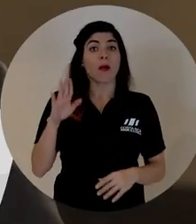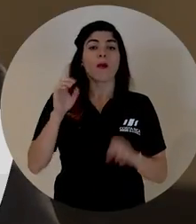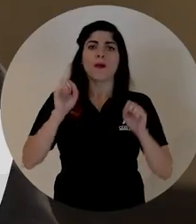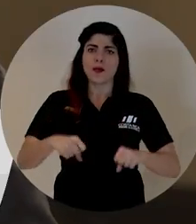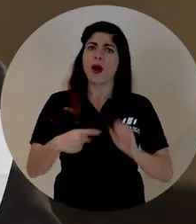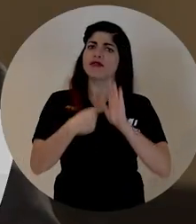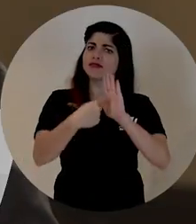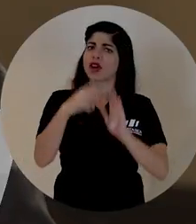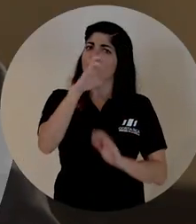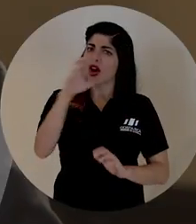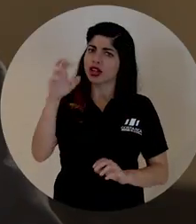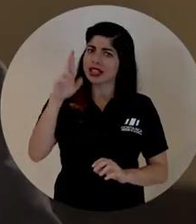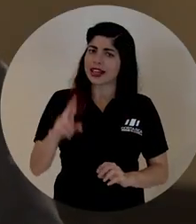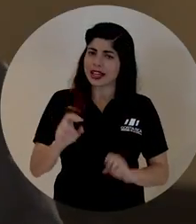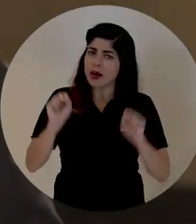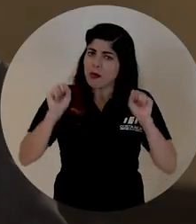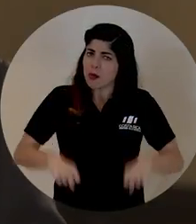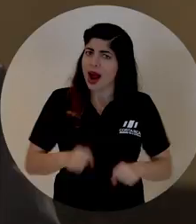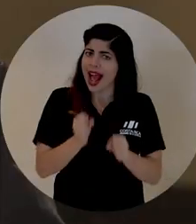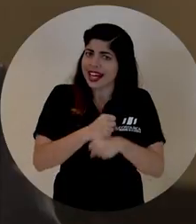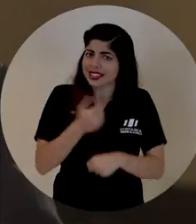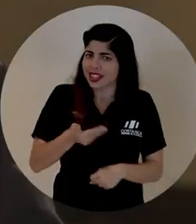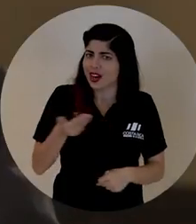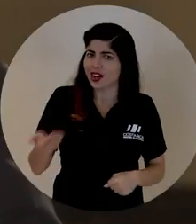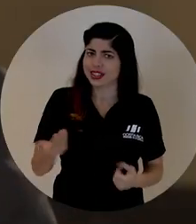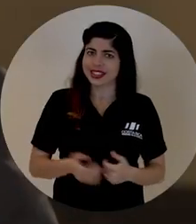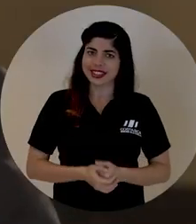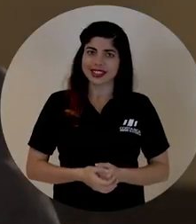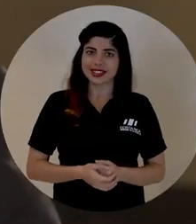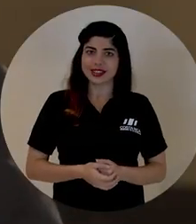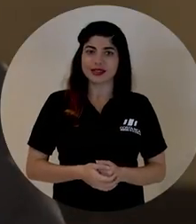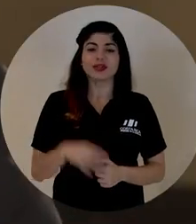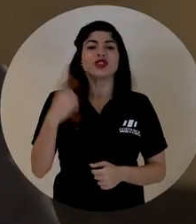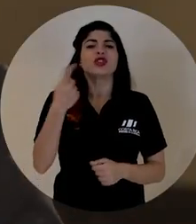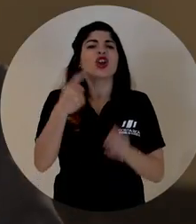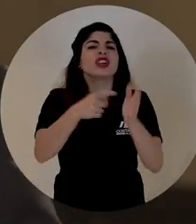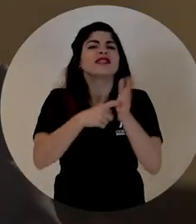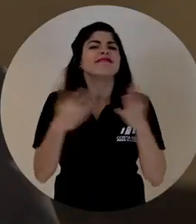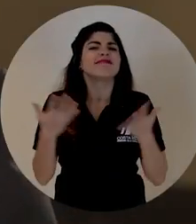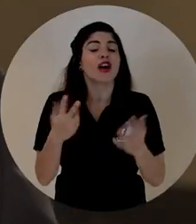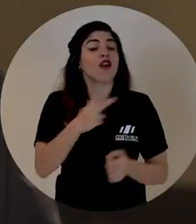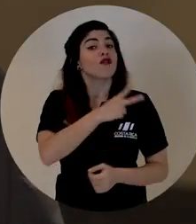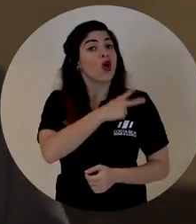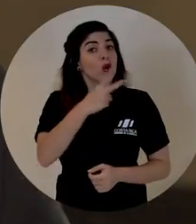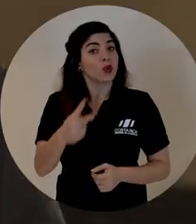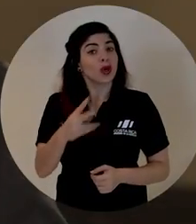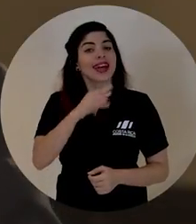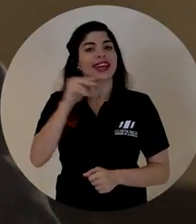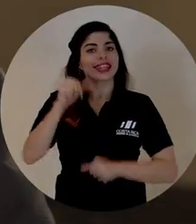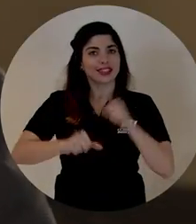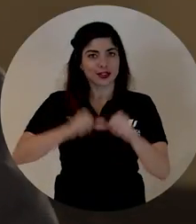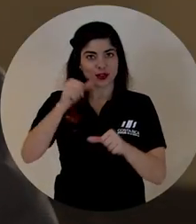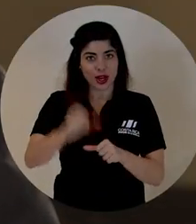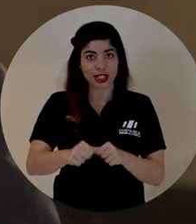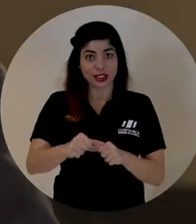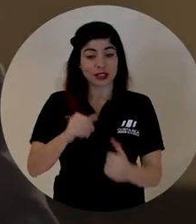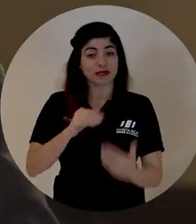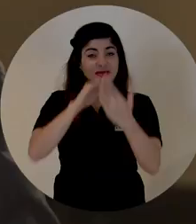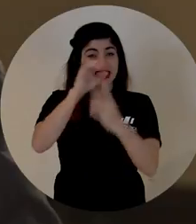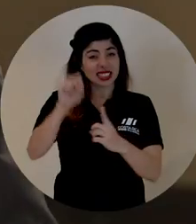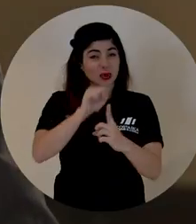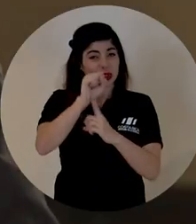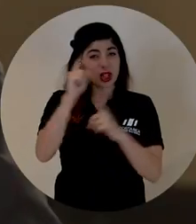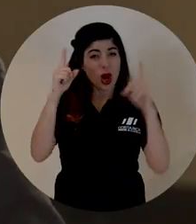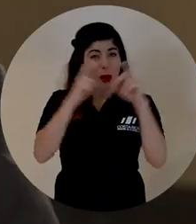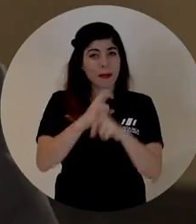demostrar que en Costa Rica sí se pueden hacer las cosas. Lo que requerimos es voluntad y esfuerzo. Y